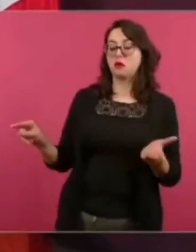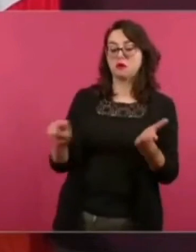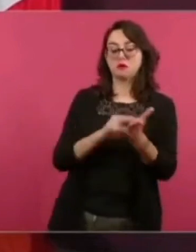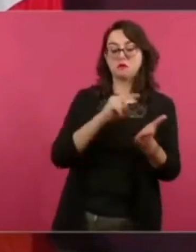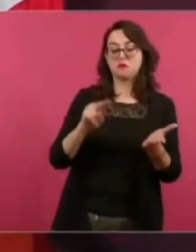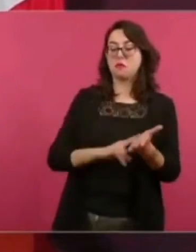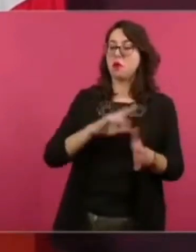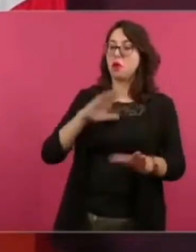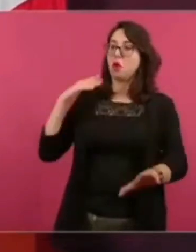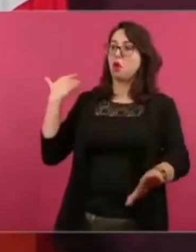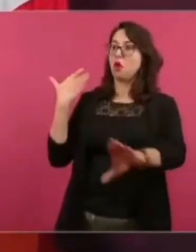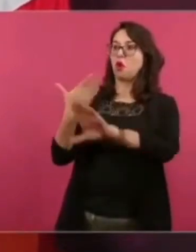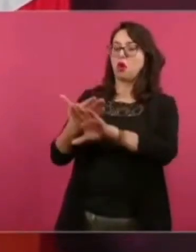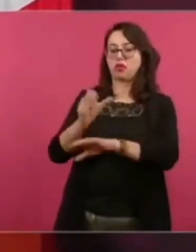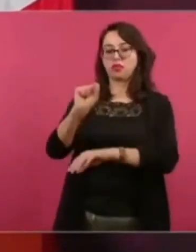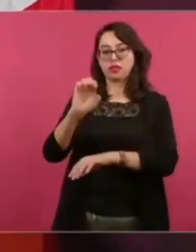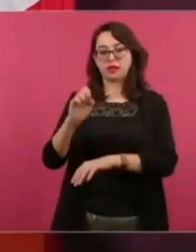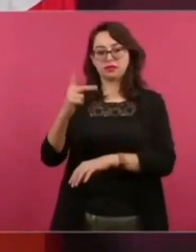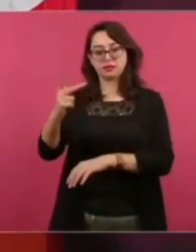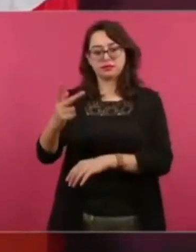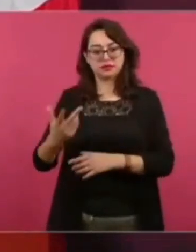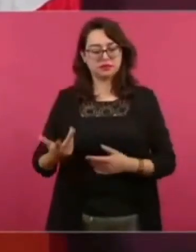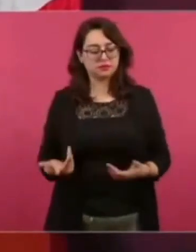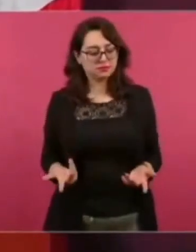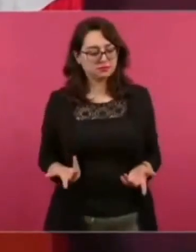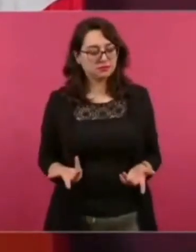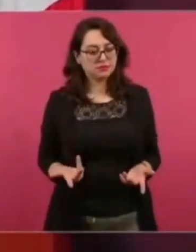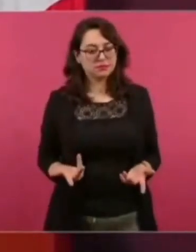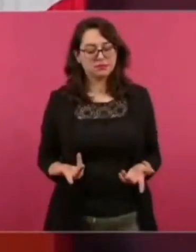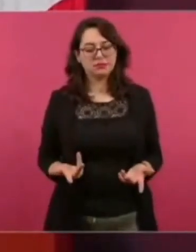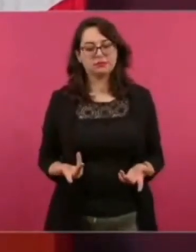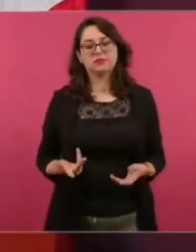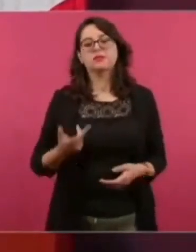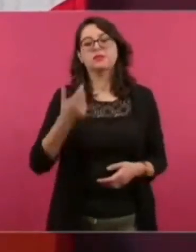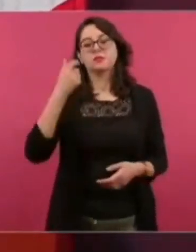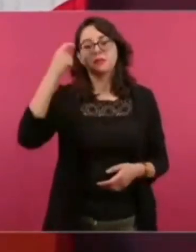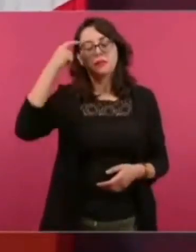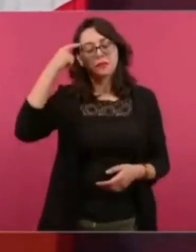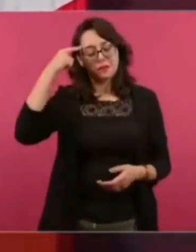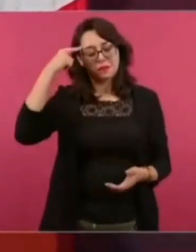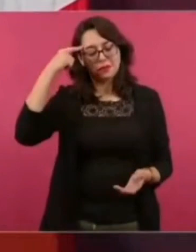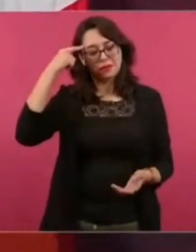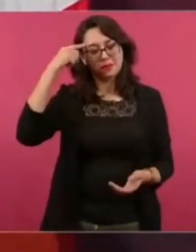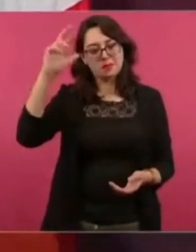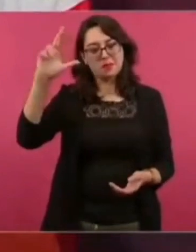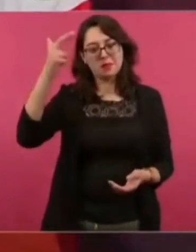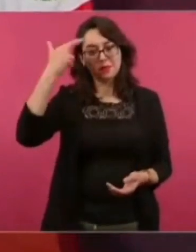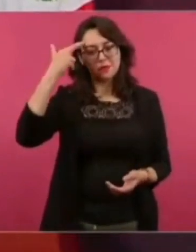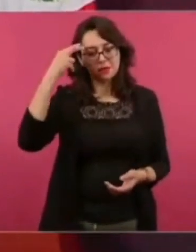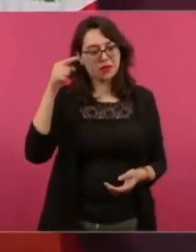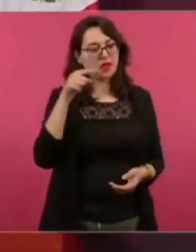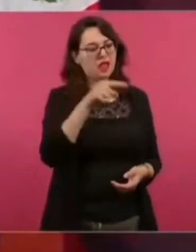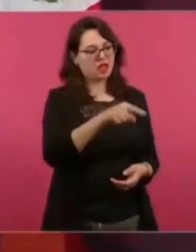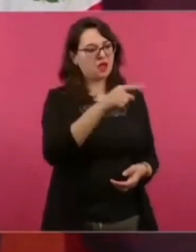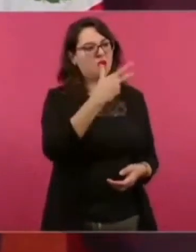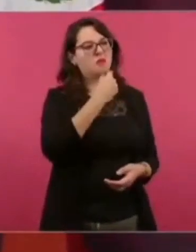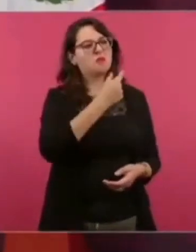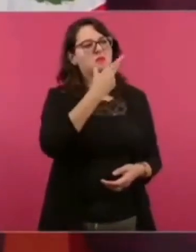me acuerdo de uno de ellos Sheridan que dijo que el pueblo de México era un pueblo malo. A ver, pongan a Sheridan